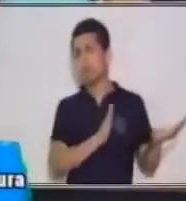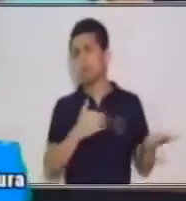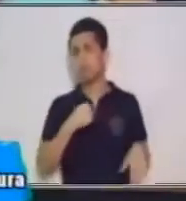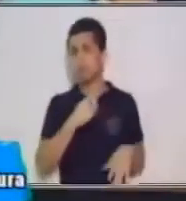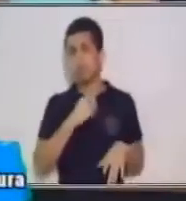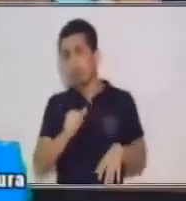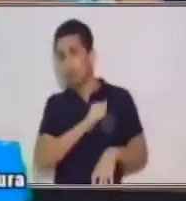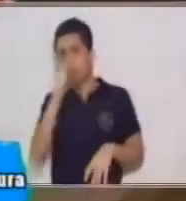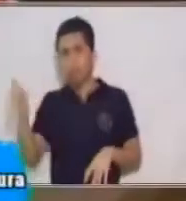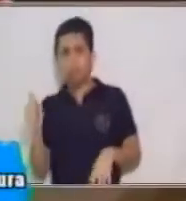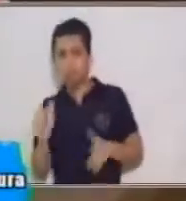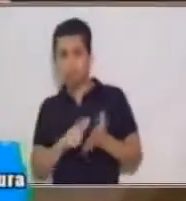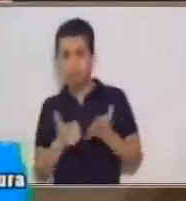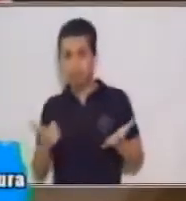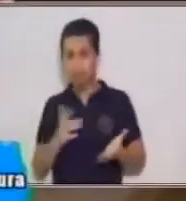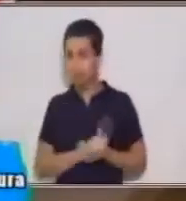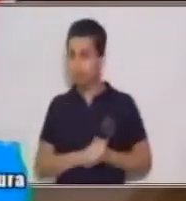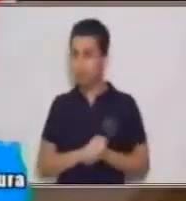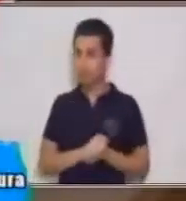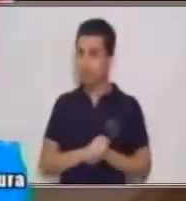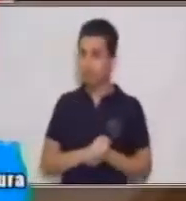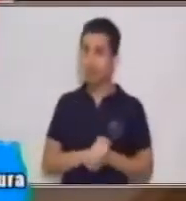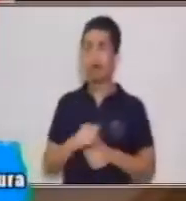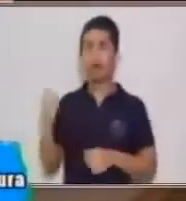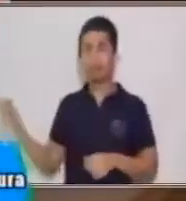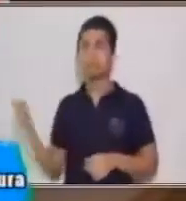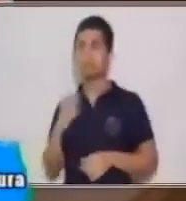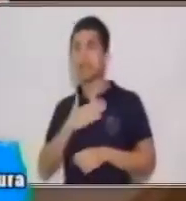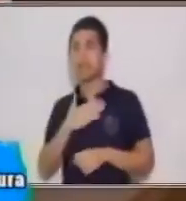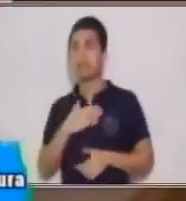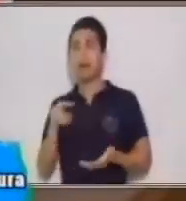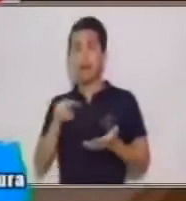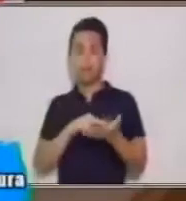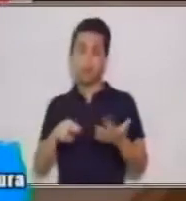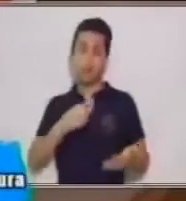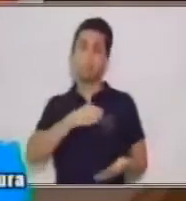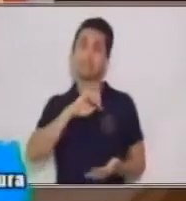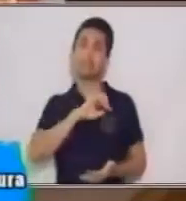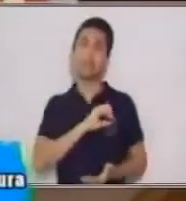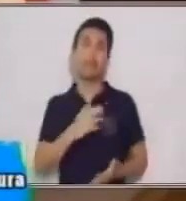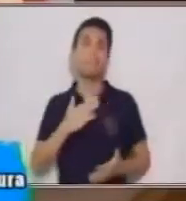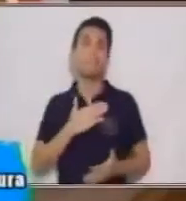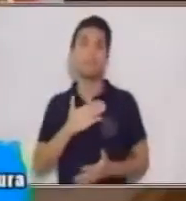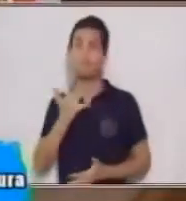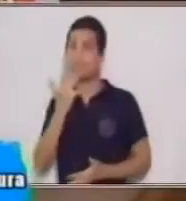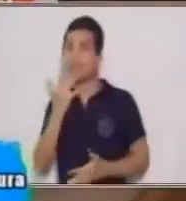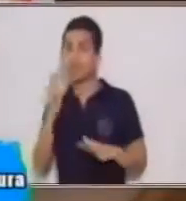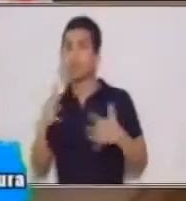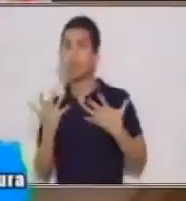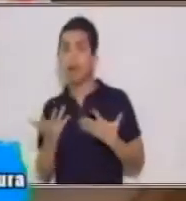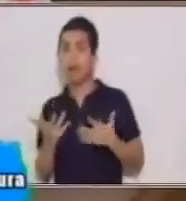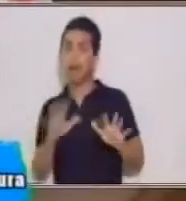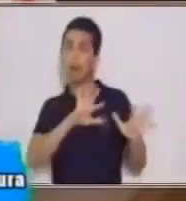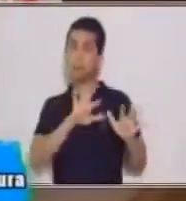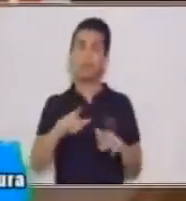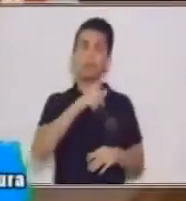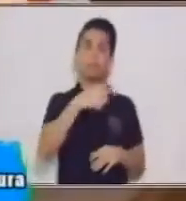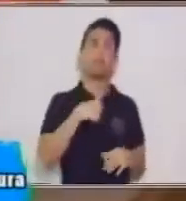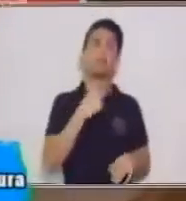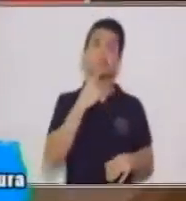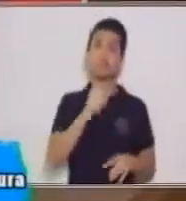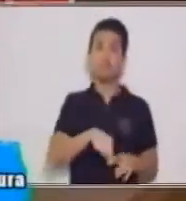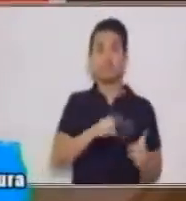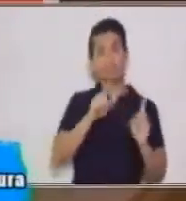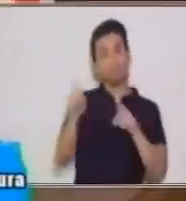otro libro. Esta es mi lectura personal. Y aparte es cuando la maestra nos asigna un